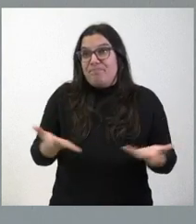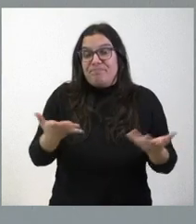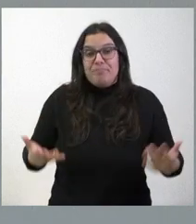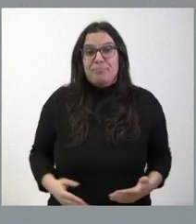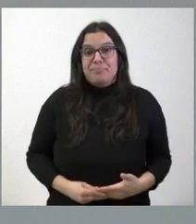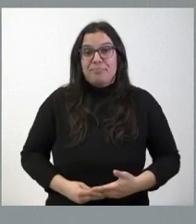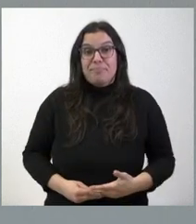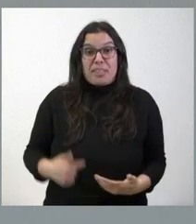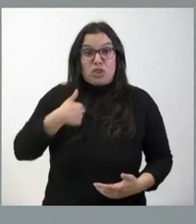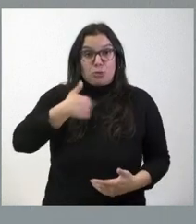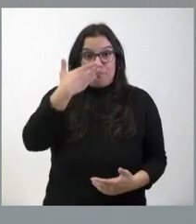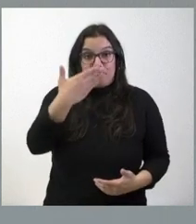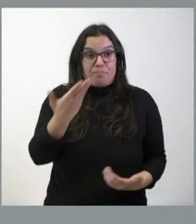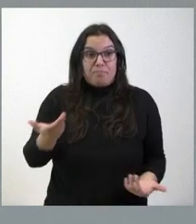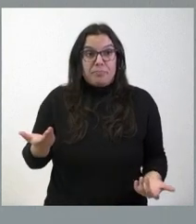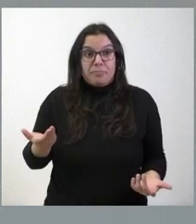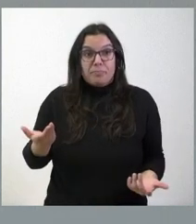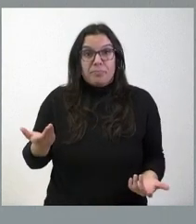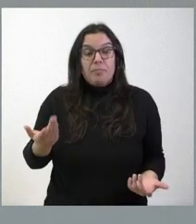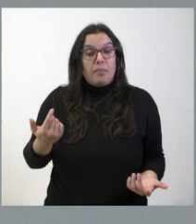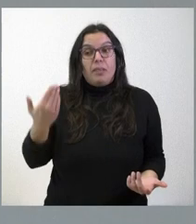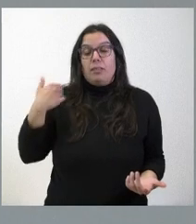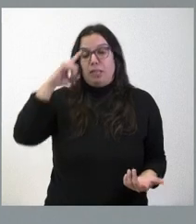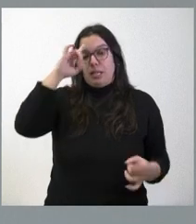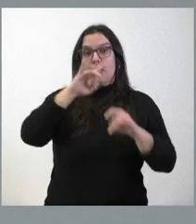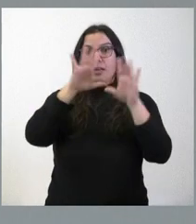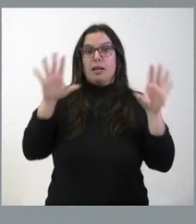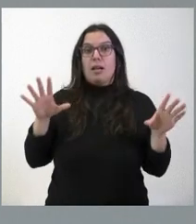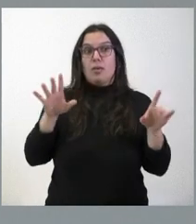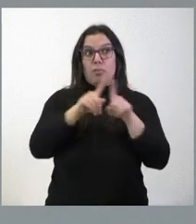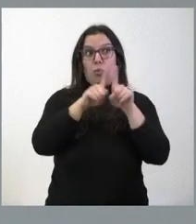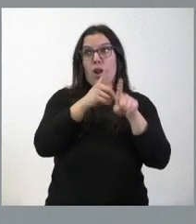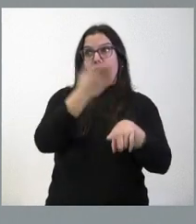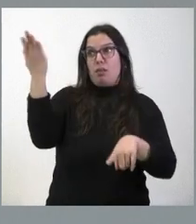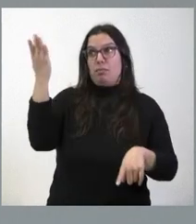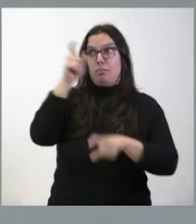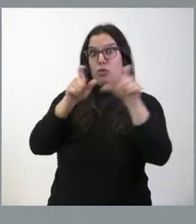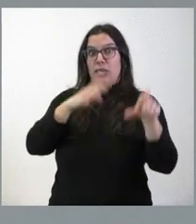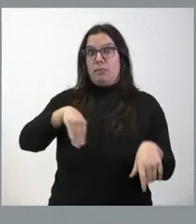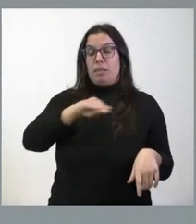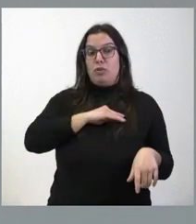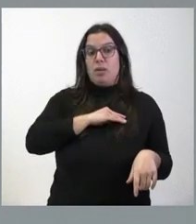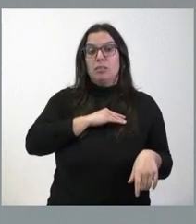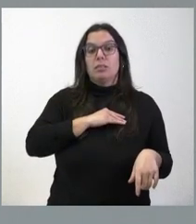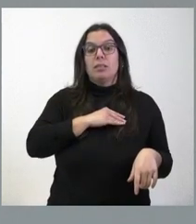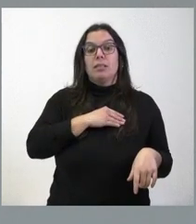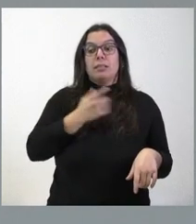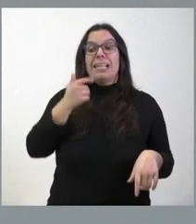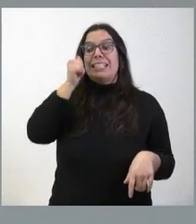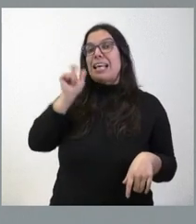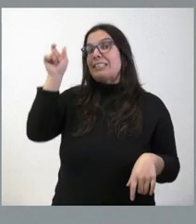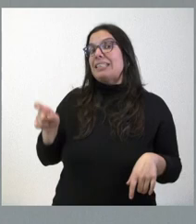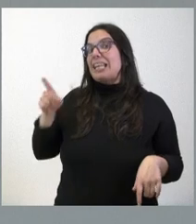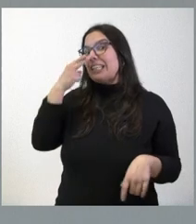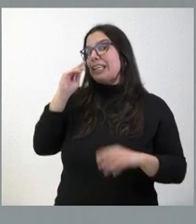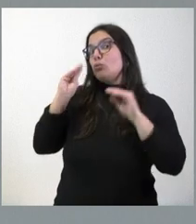Yo realmente tenía claro, como tienen claro muchos españoles, que Pedro Sánchez antepone su interés